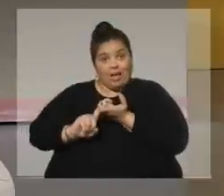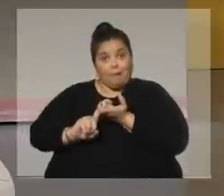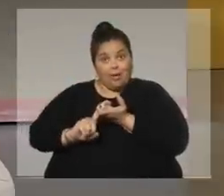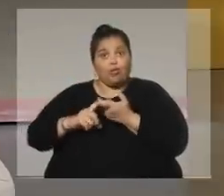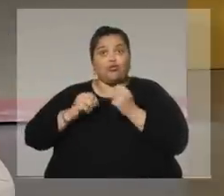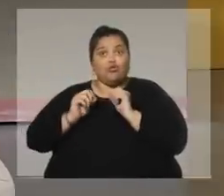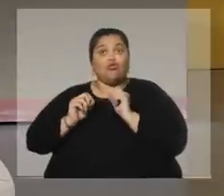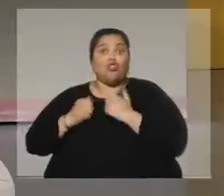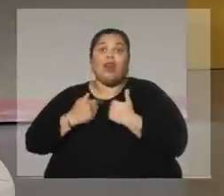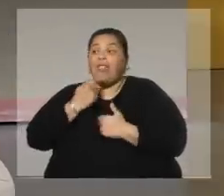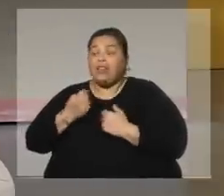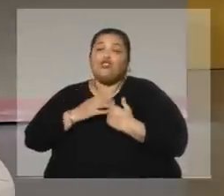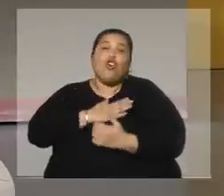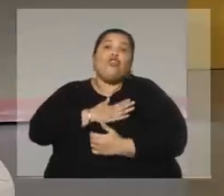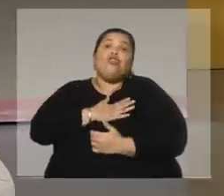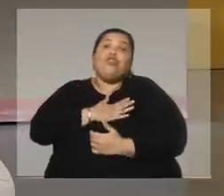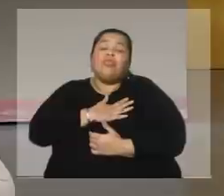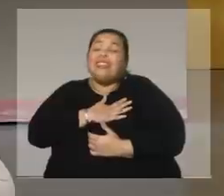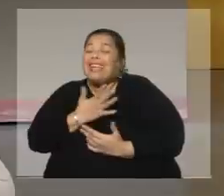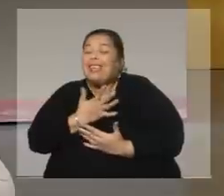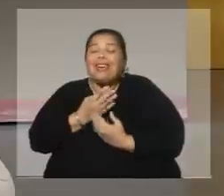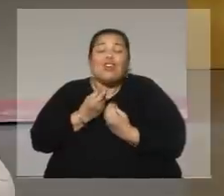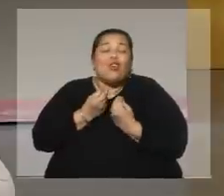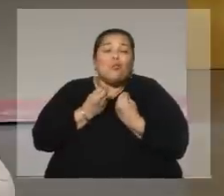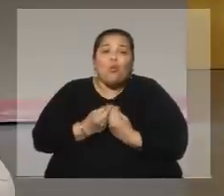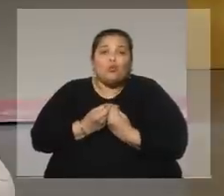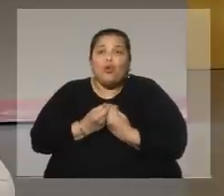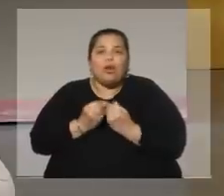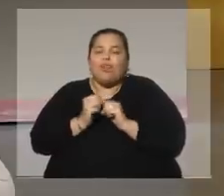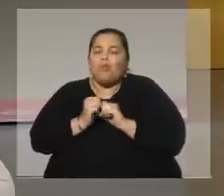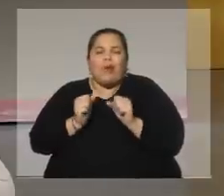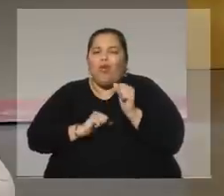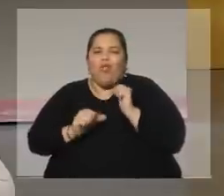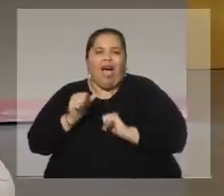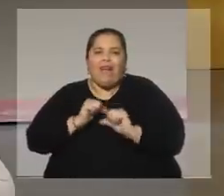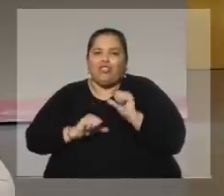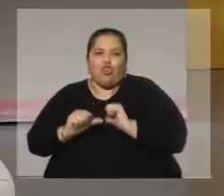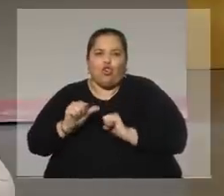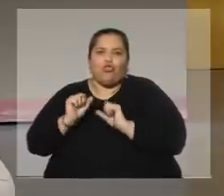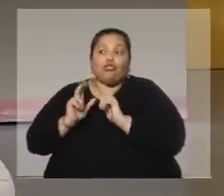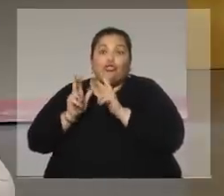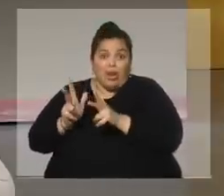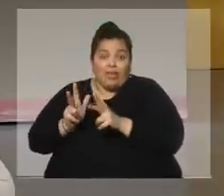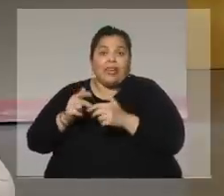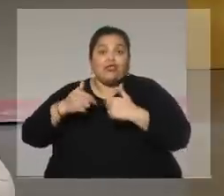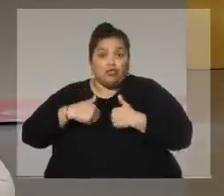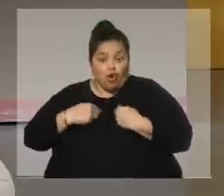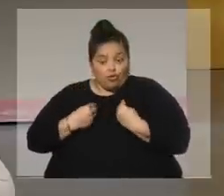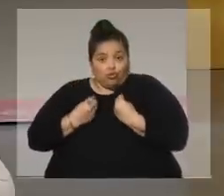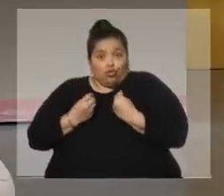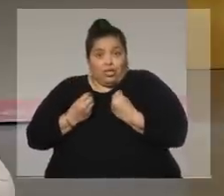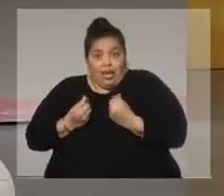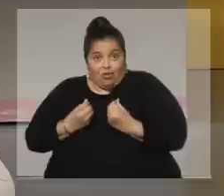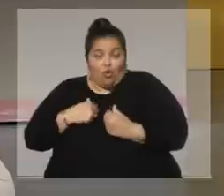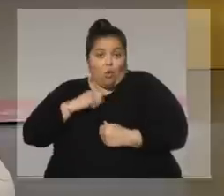mira, yo te quiero tanto, tanto te quiero que no te puedo hacer daño. Y yo siento de esta forma